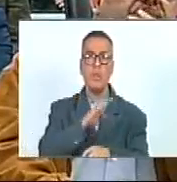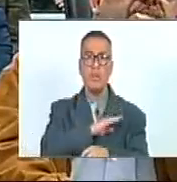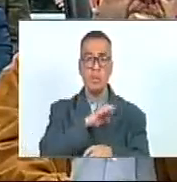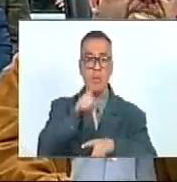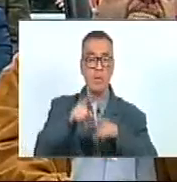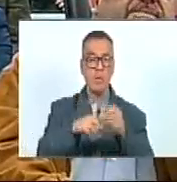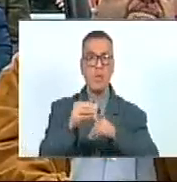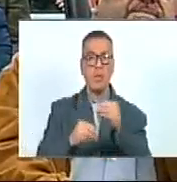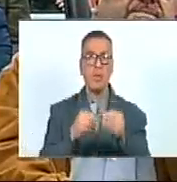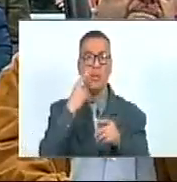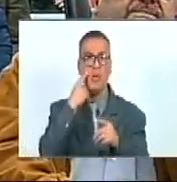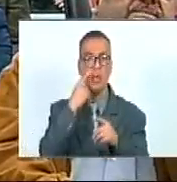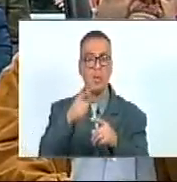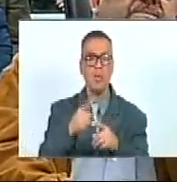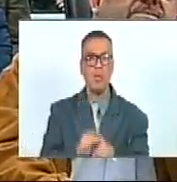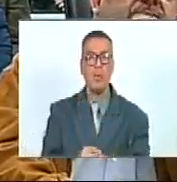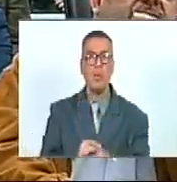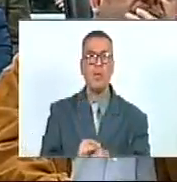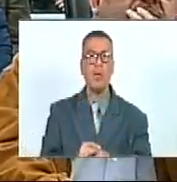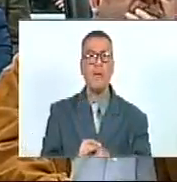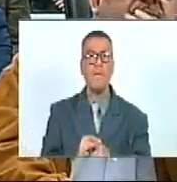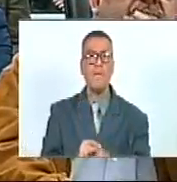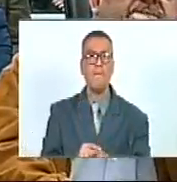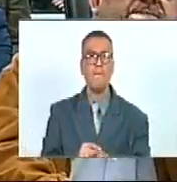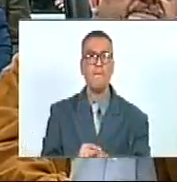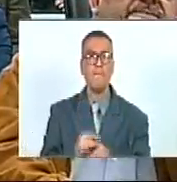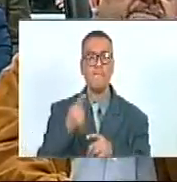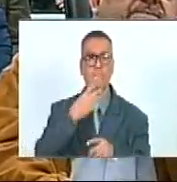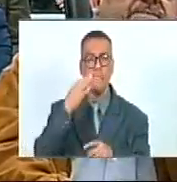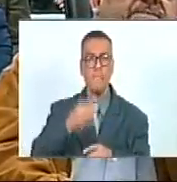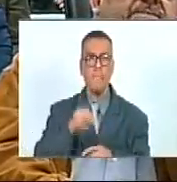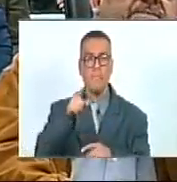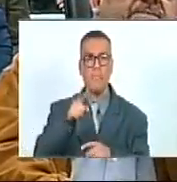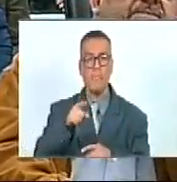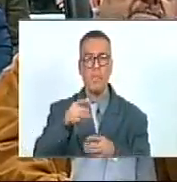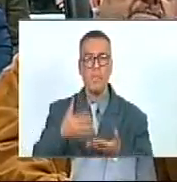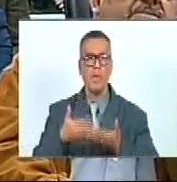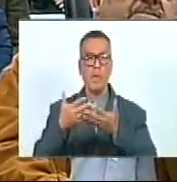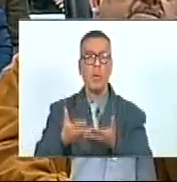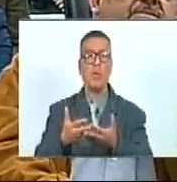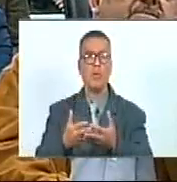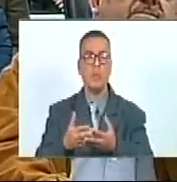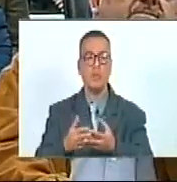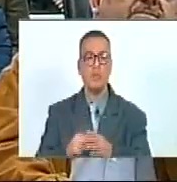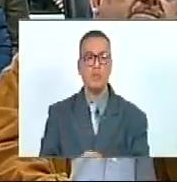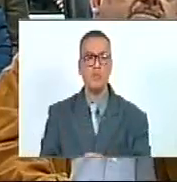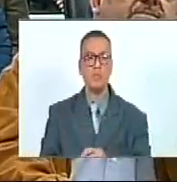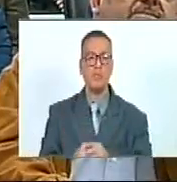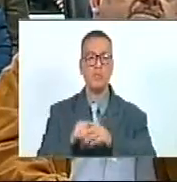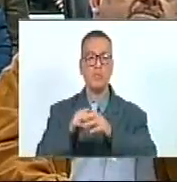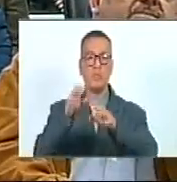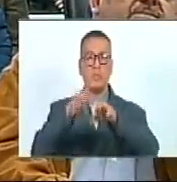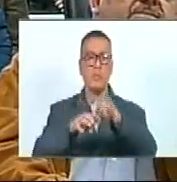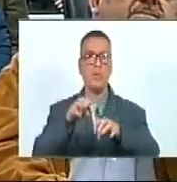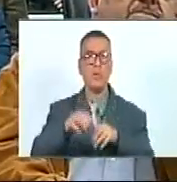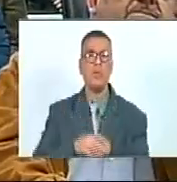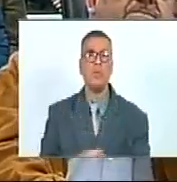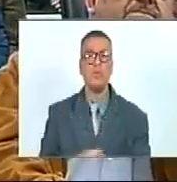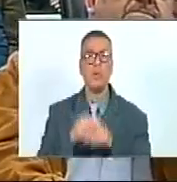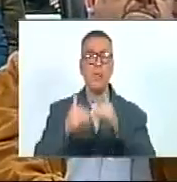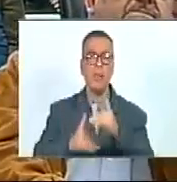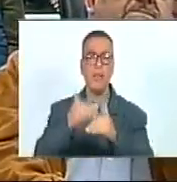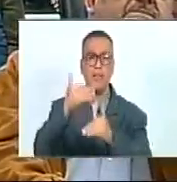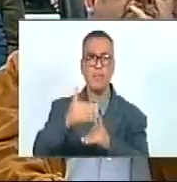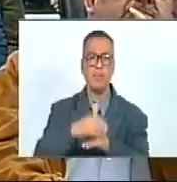Fundamentan En Una Condición Moral Específica Que Les Da Que Les Otorga Su Estatus De Seres Sintientes Más